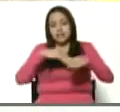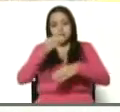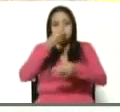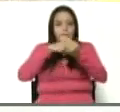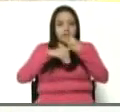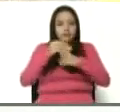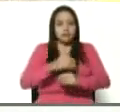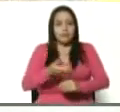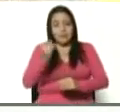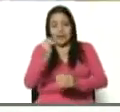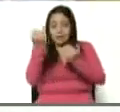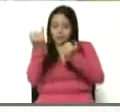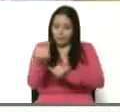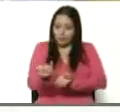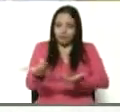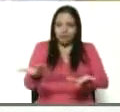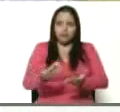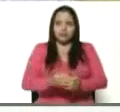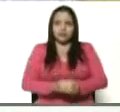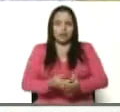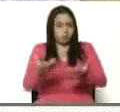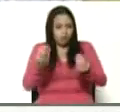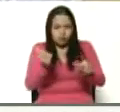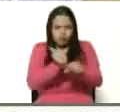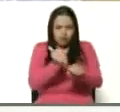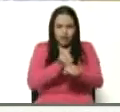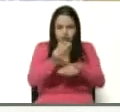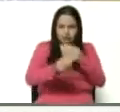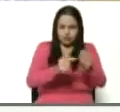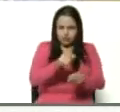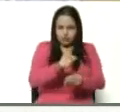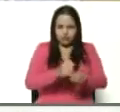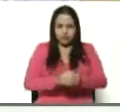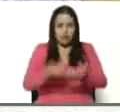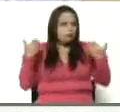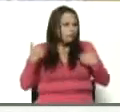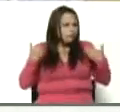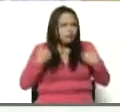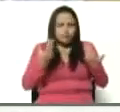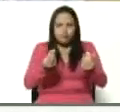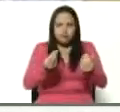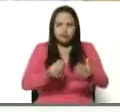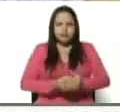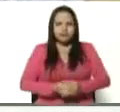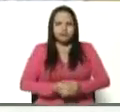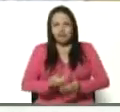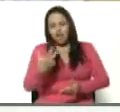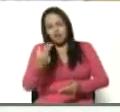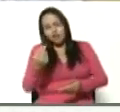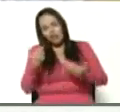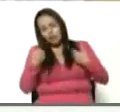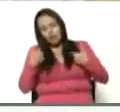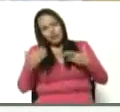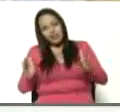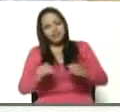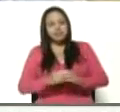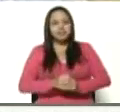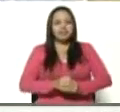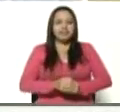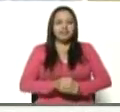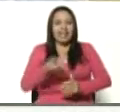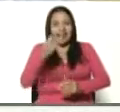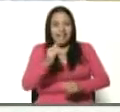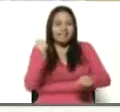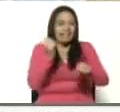delgado, Leal Tellería. Mucho trabajo, ¿verdad? ¿Sufre mucho? No sufre, ¿verdad? Está en batalla.